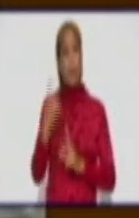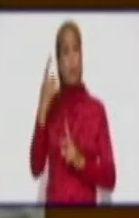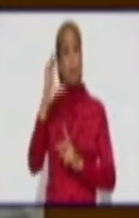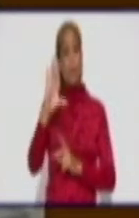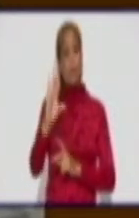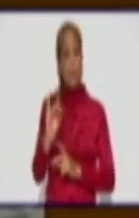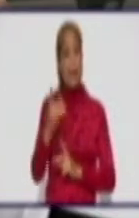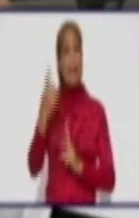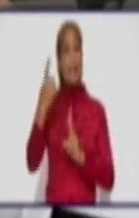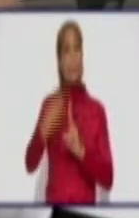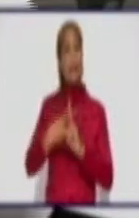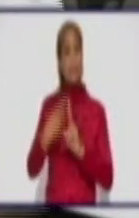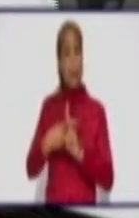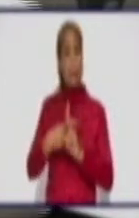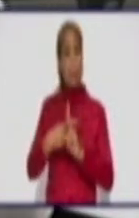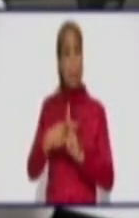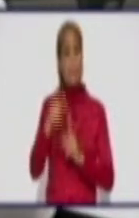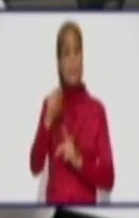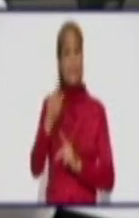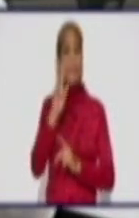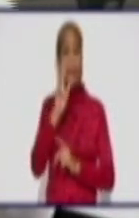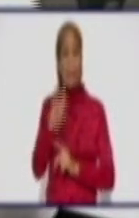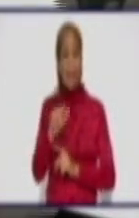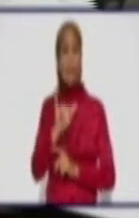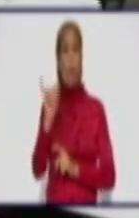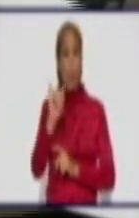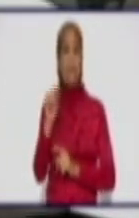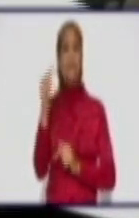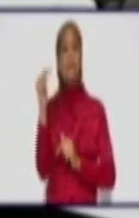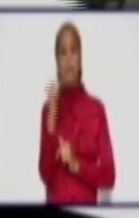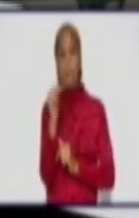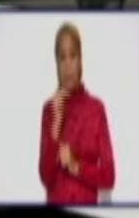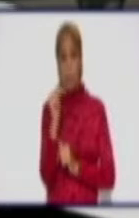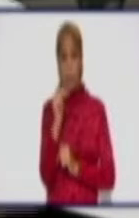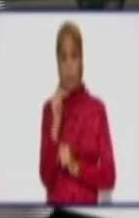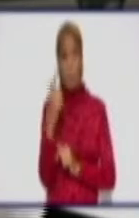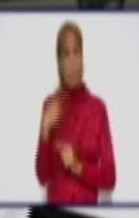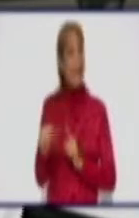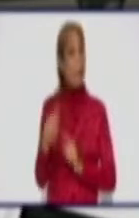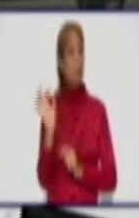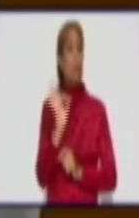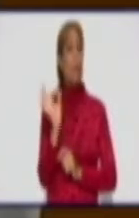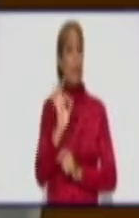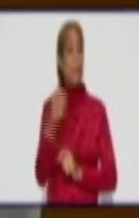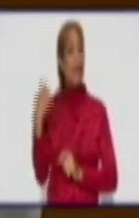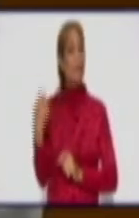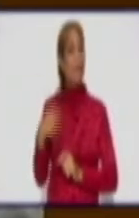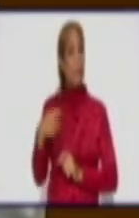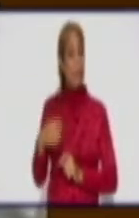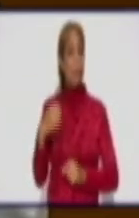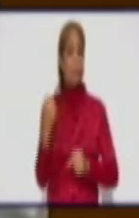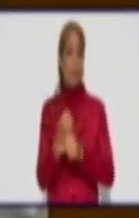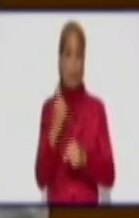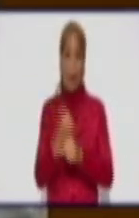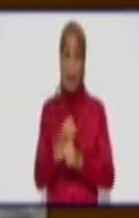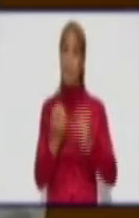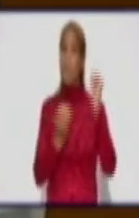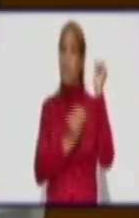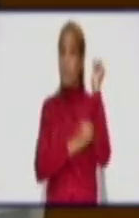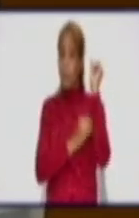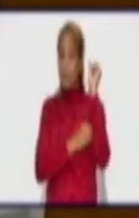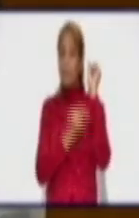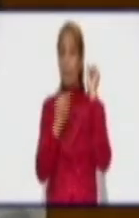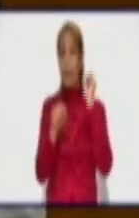la disminución, pero no la suficiente, lo estoy reiterando aquí, no la suficiente. Y